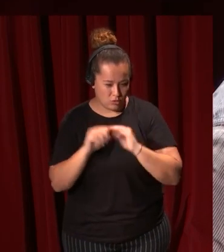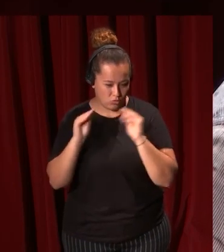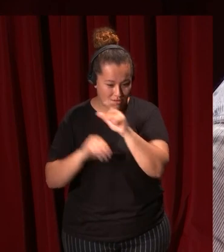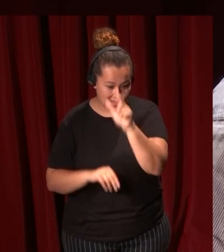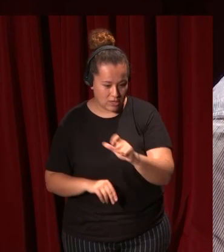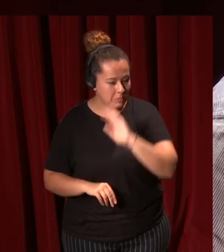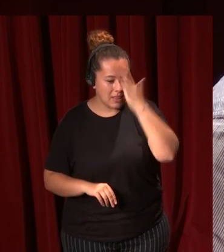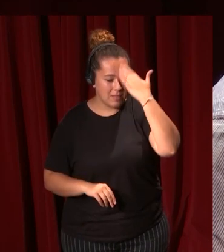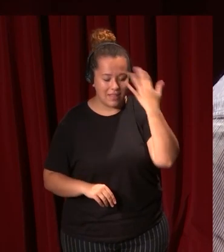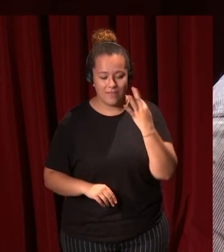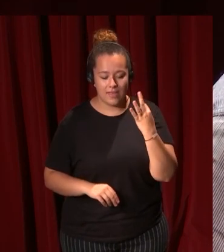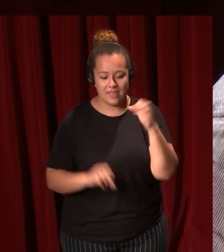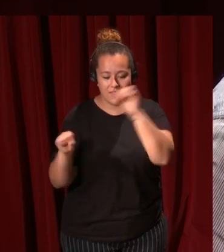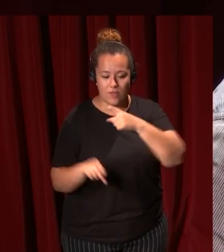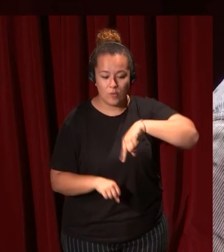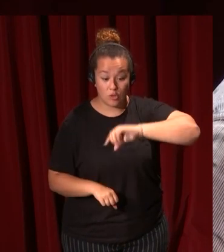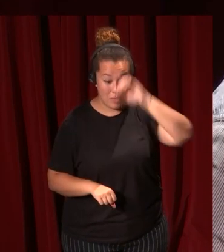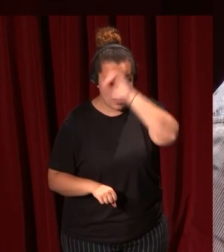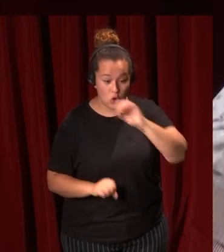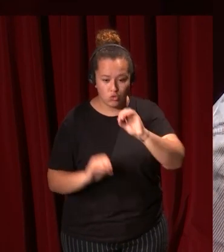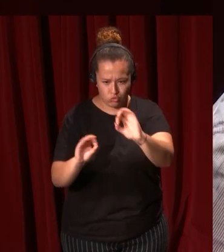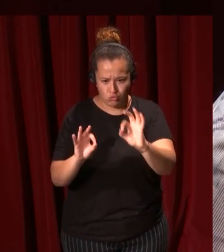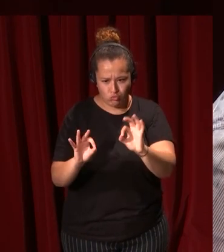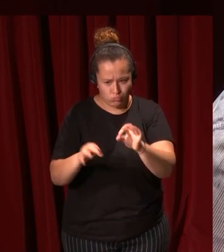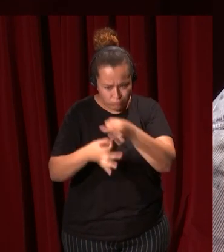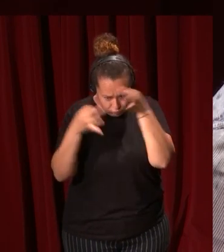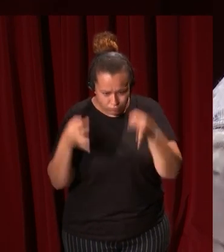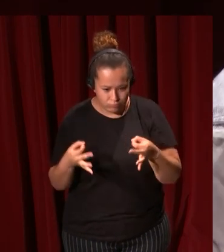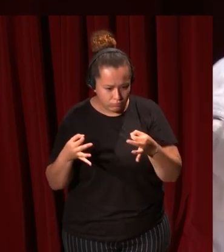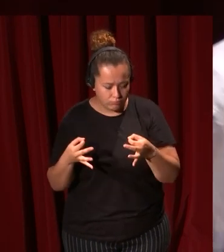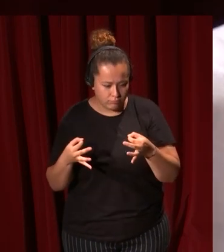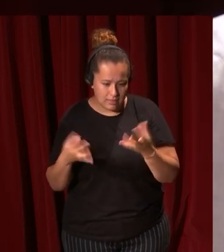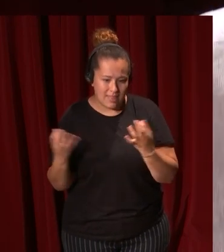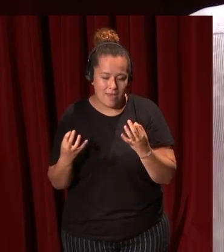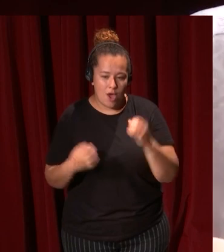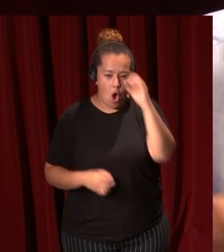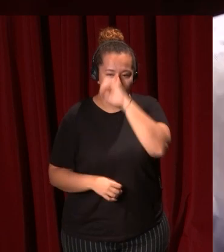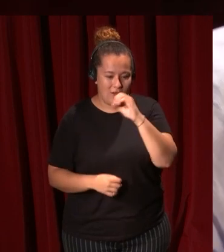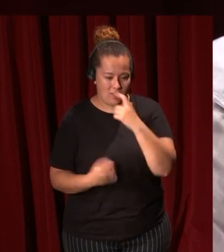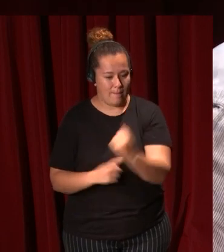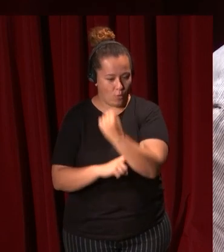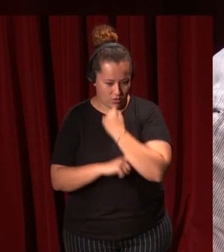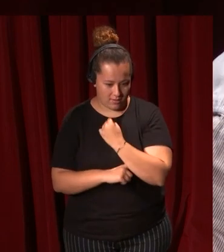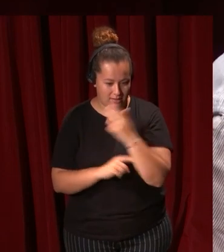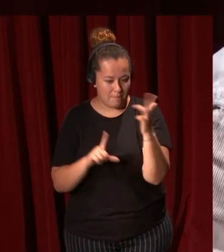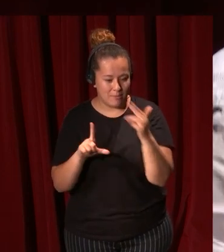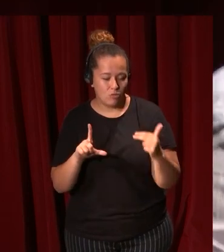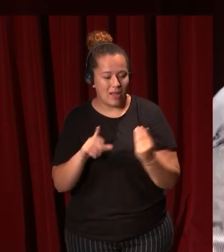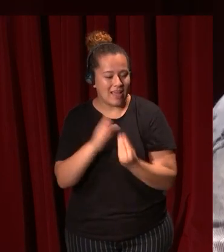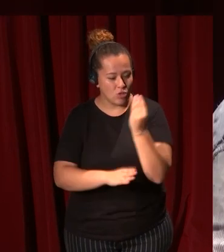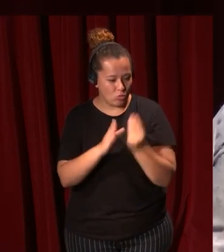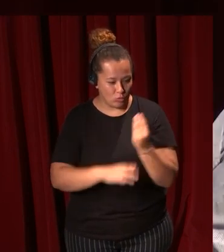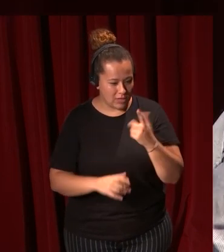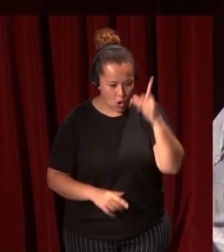que ha de defender nuestra opinión y su acertado juicio el que ha de sujetar el nuestro la pintura es una industria de lujo que emana